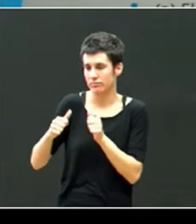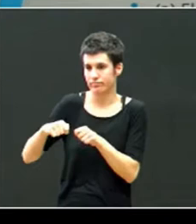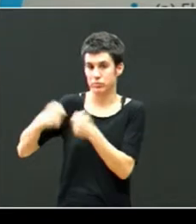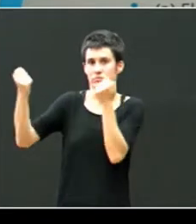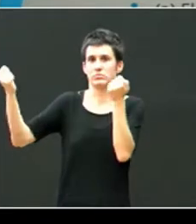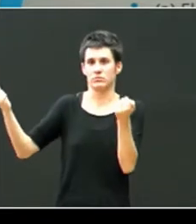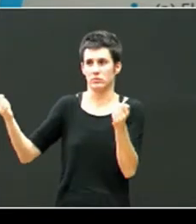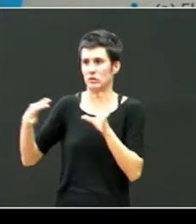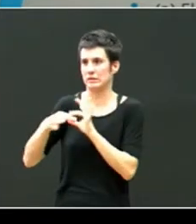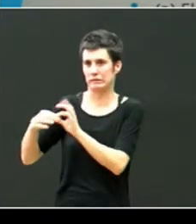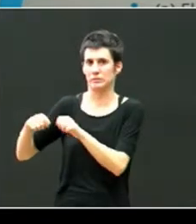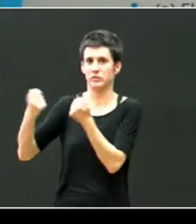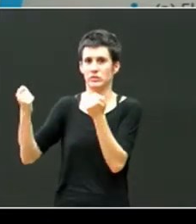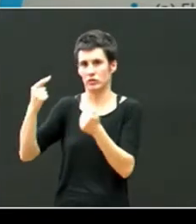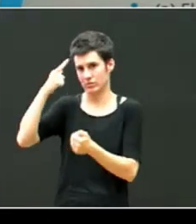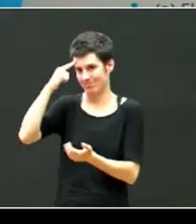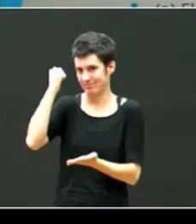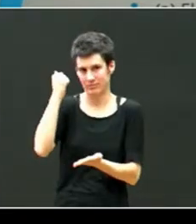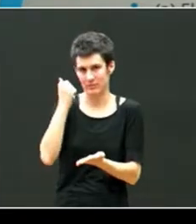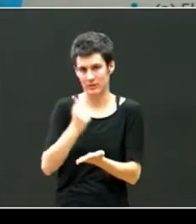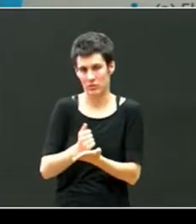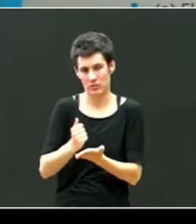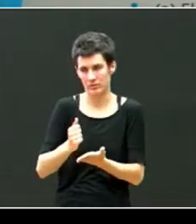y eso marca un trauma un trauma no resuelto